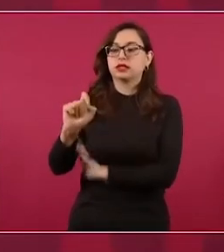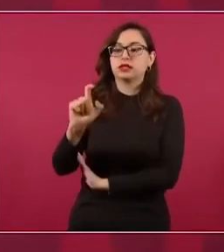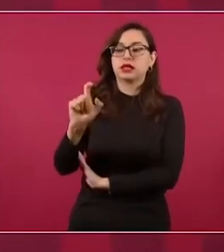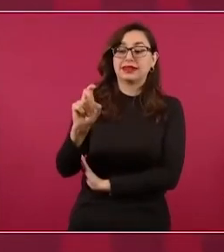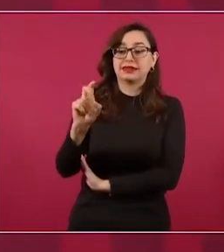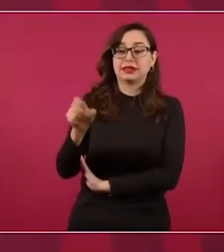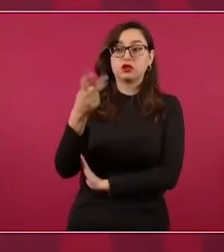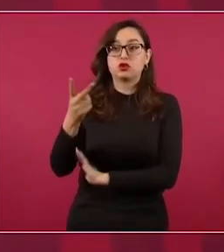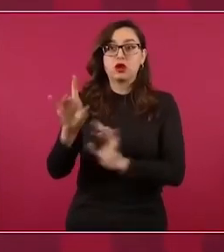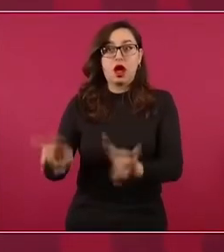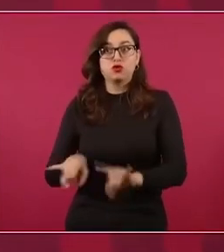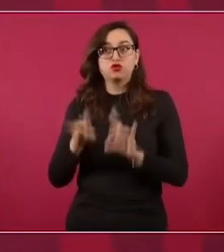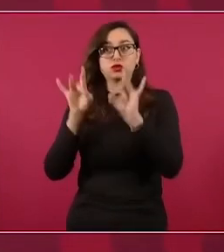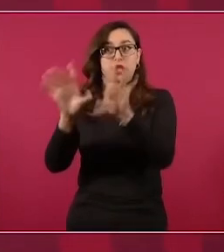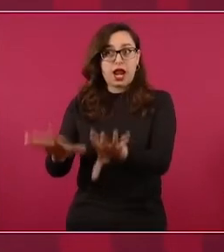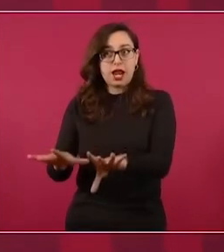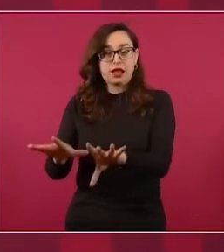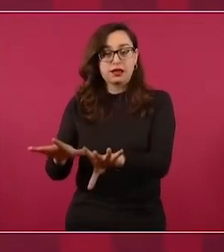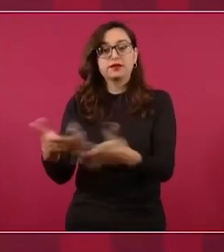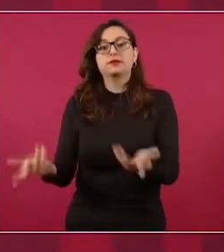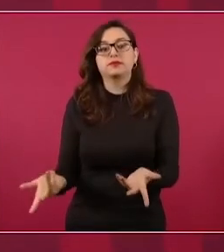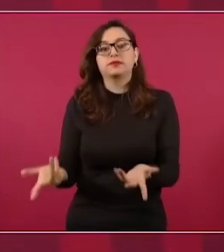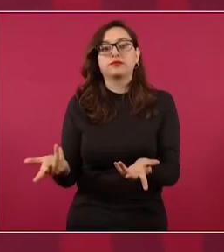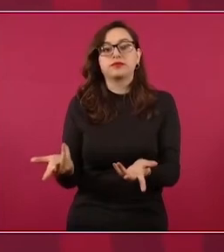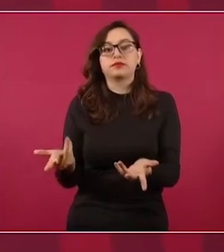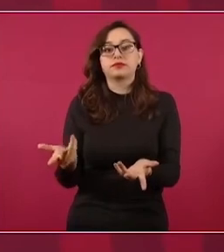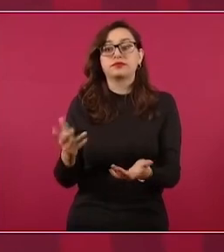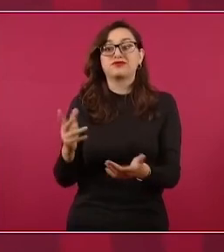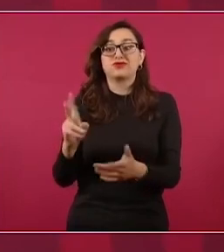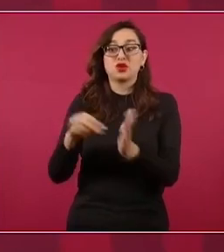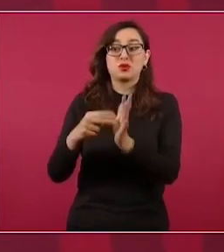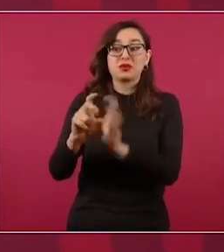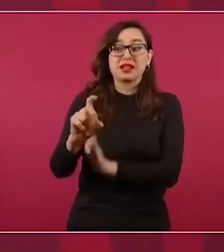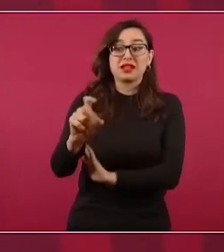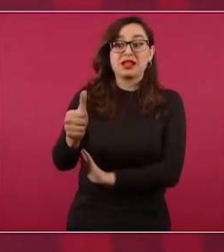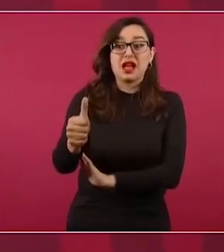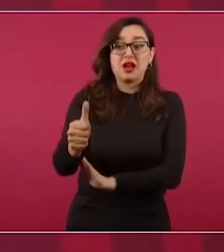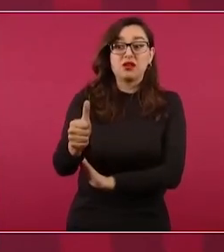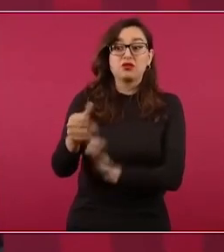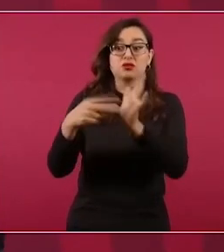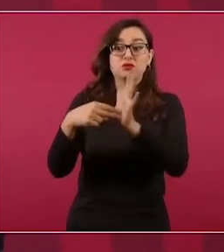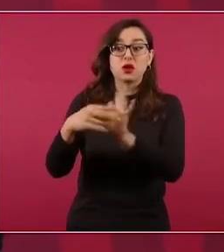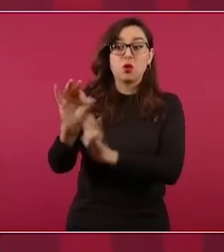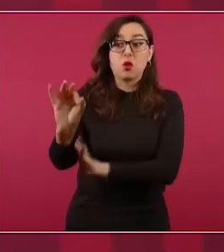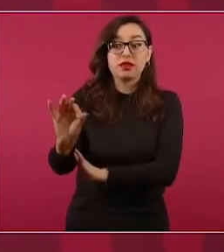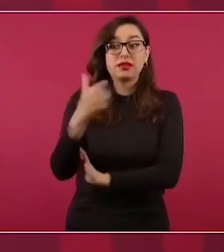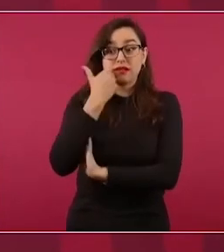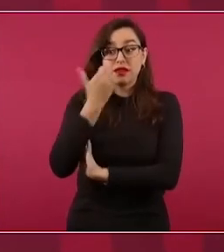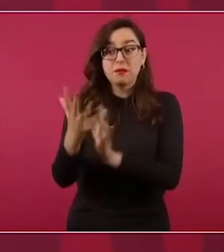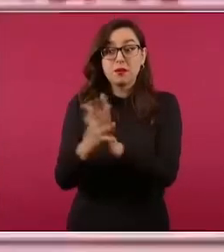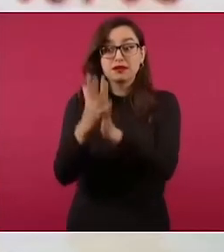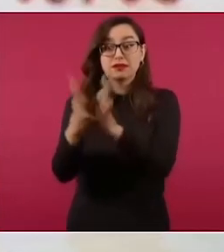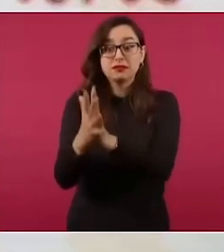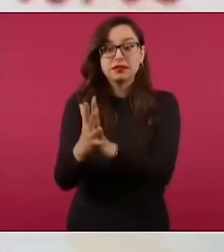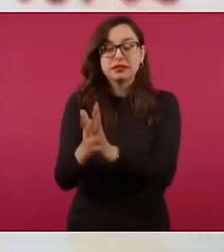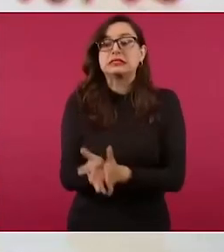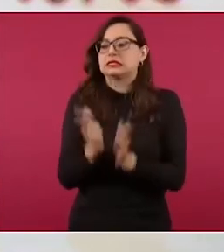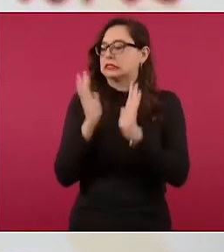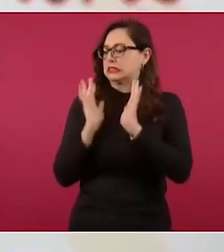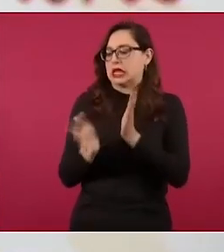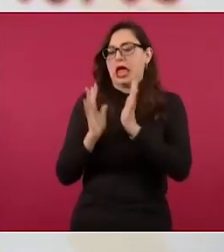Entonces, si México quiere participar en 2036 o en 2040, tendríamos ya que presentar, no este año.